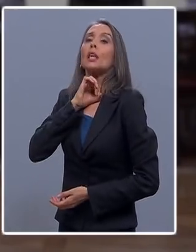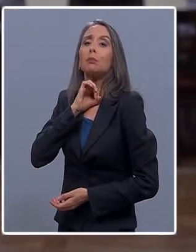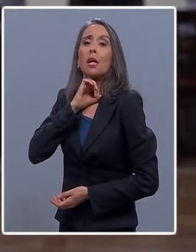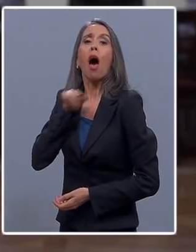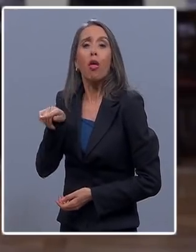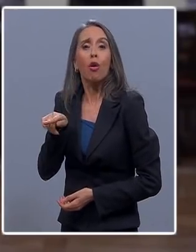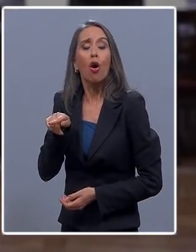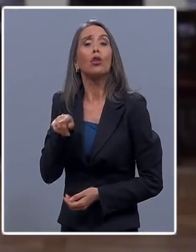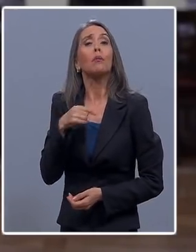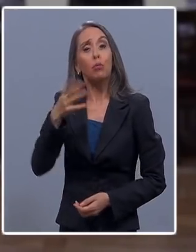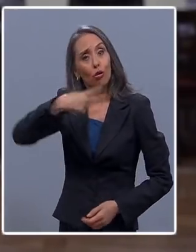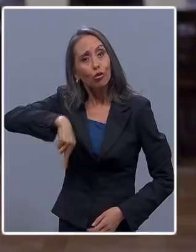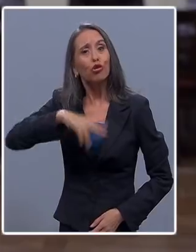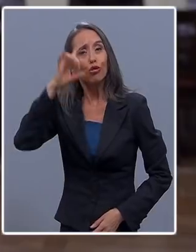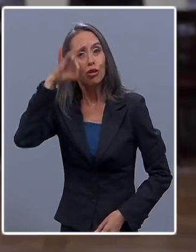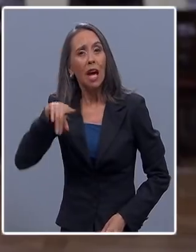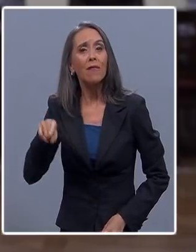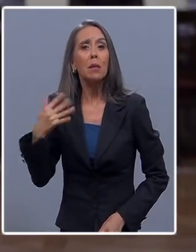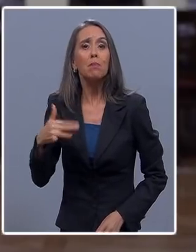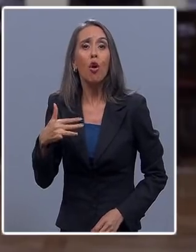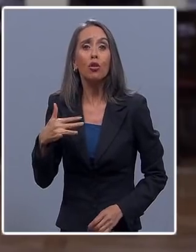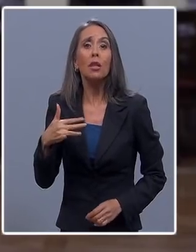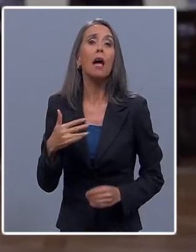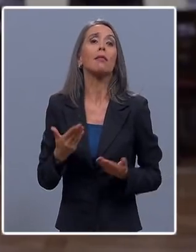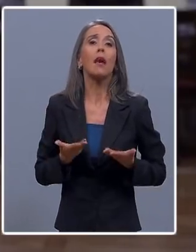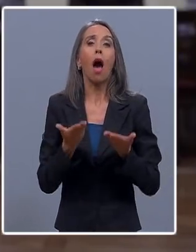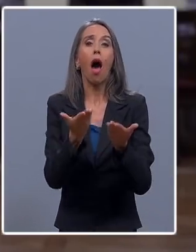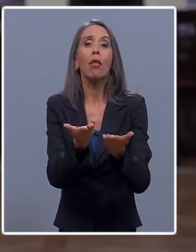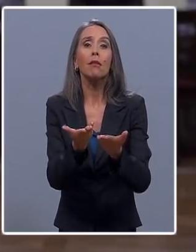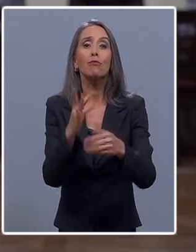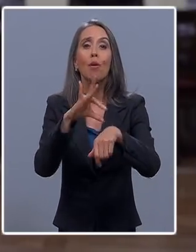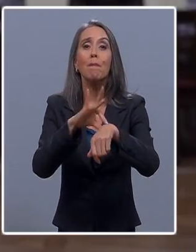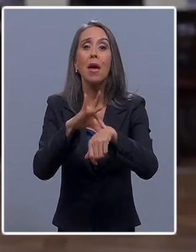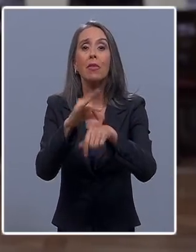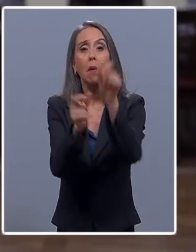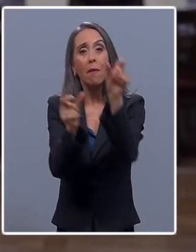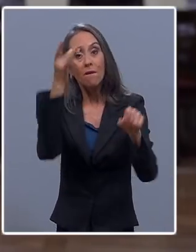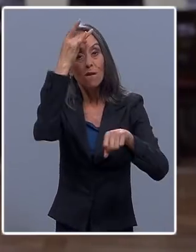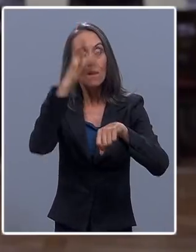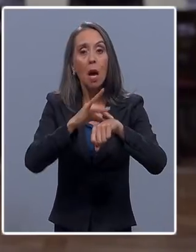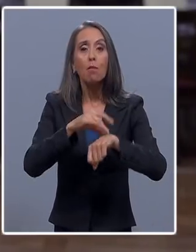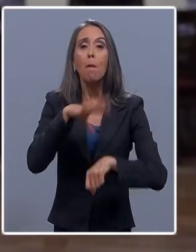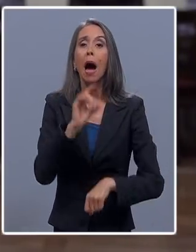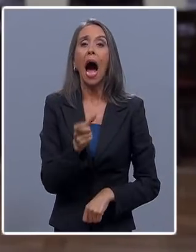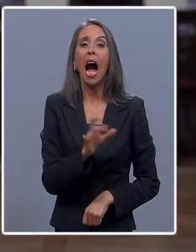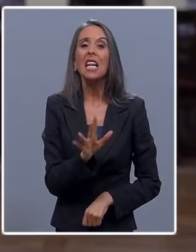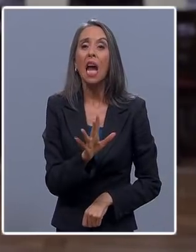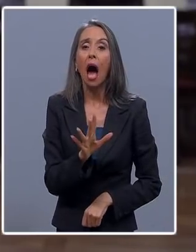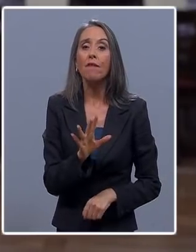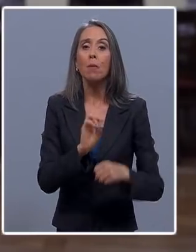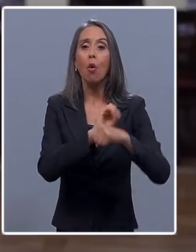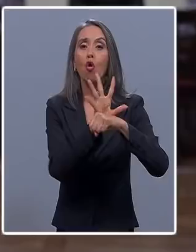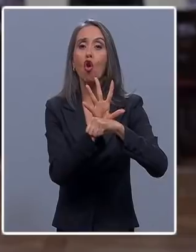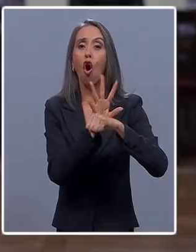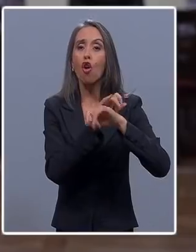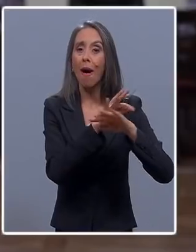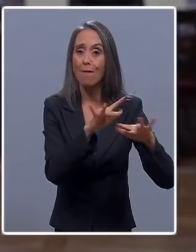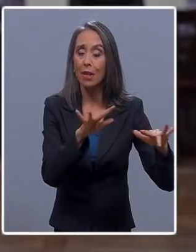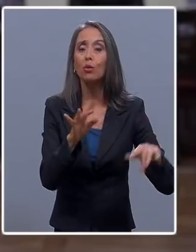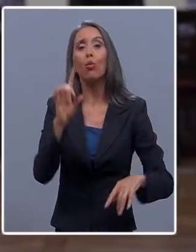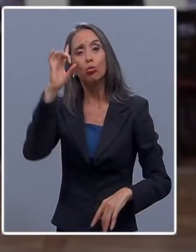que son vitales para la atención médica de los pacientes más graves del coronavirus. Y sabemos